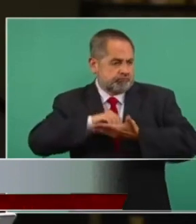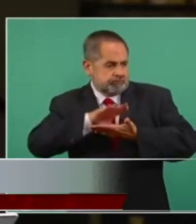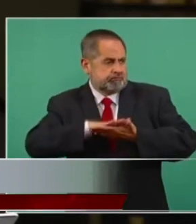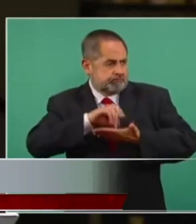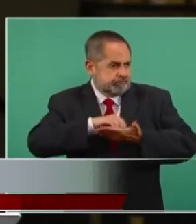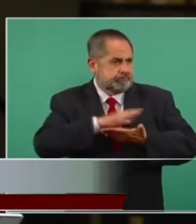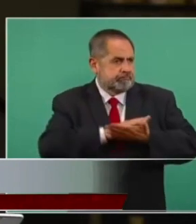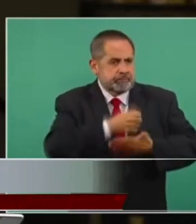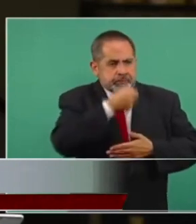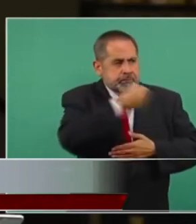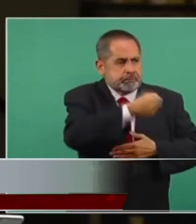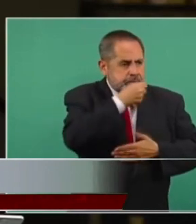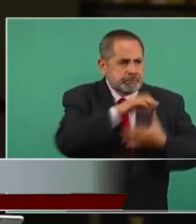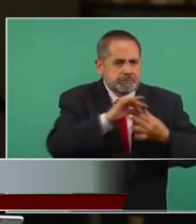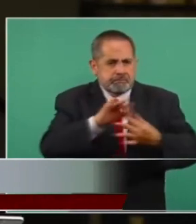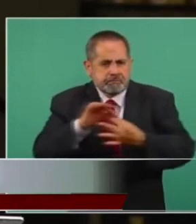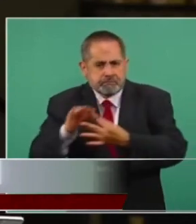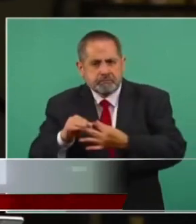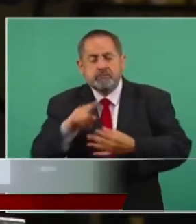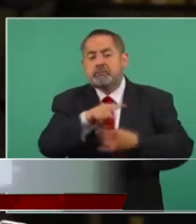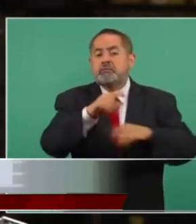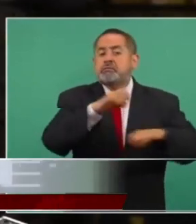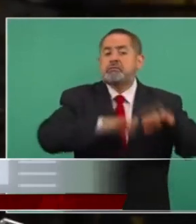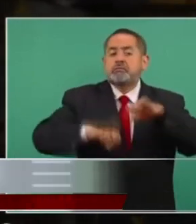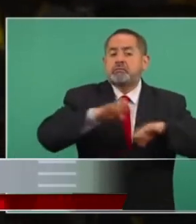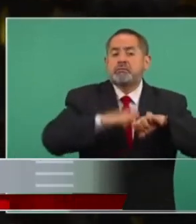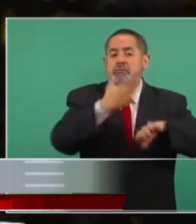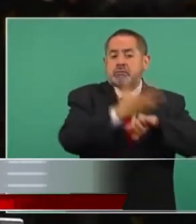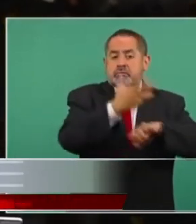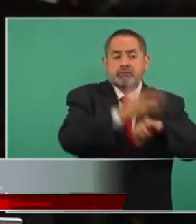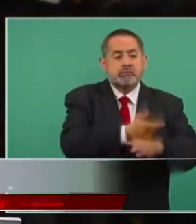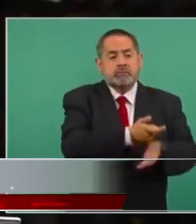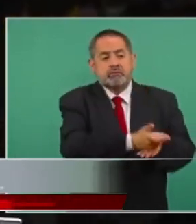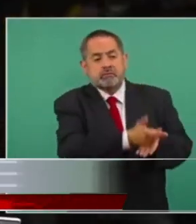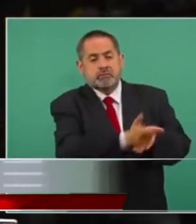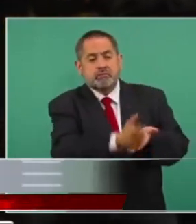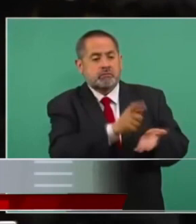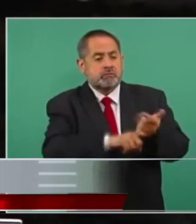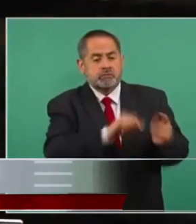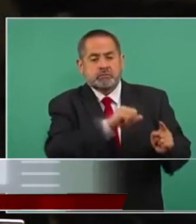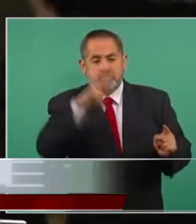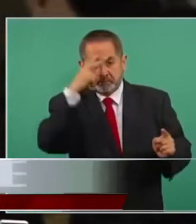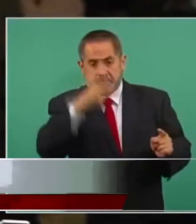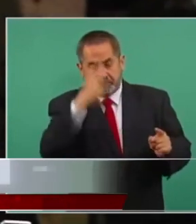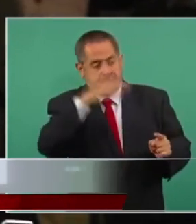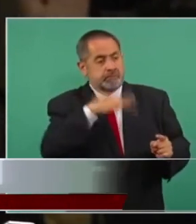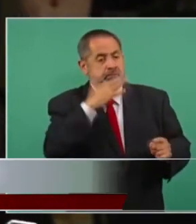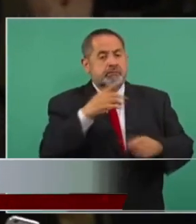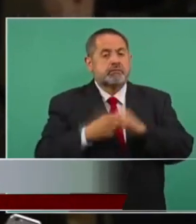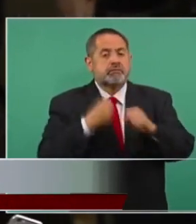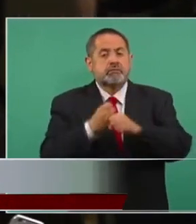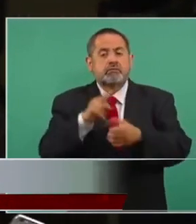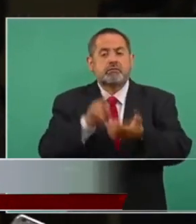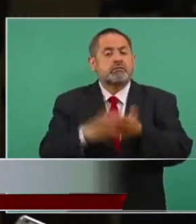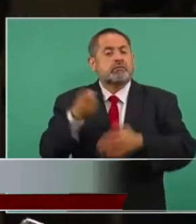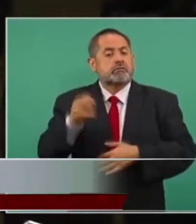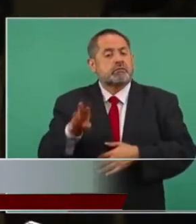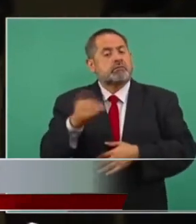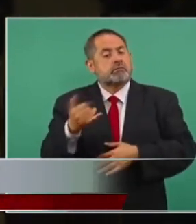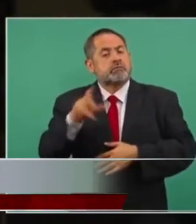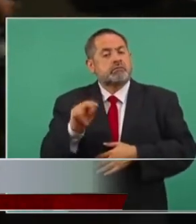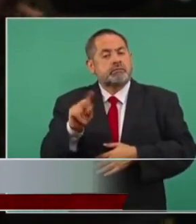la Embajada de Estados Unidos era el principal financiador de mexicanos contra la corrupción en 2019 y 2020